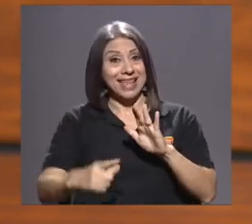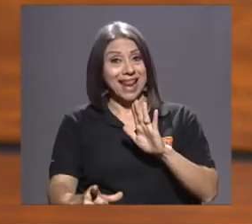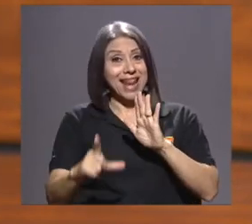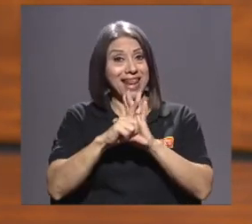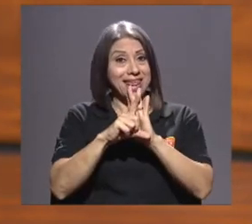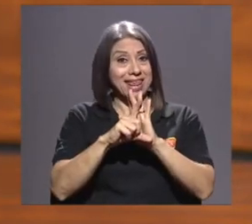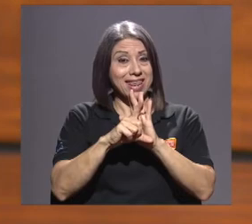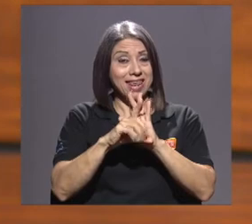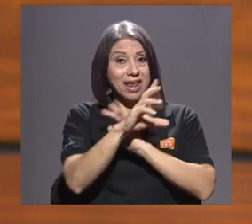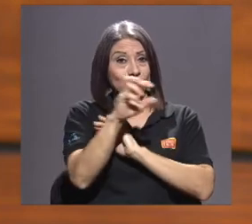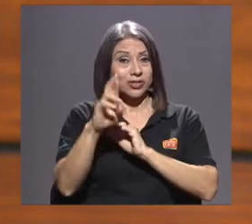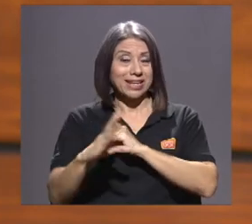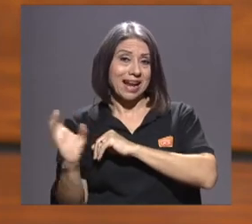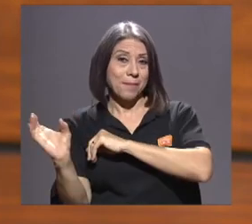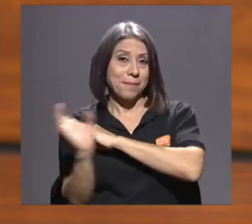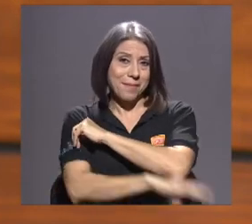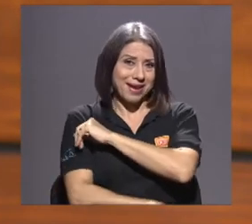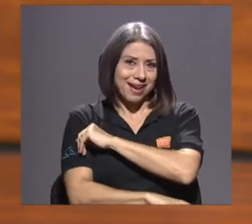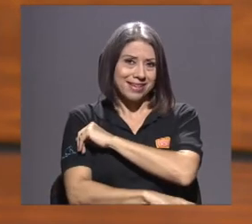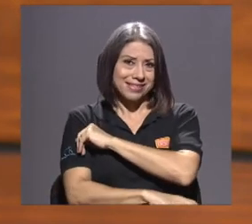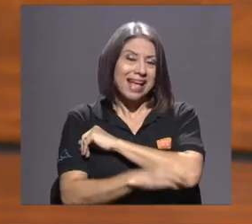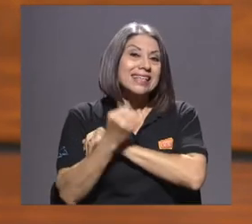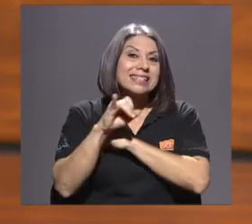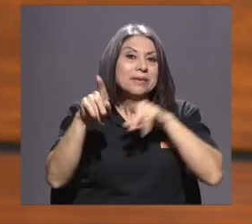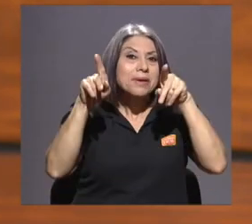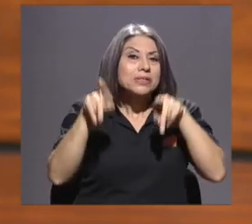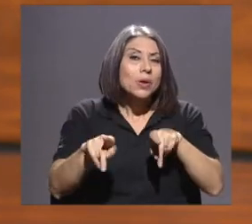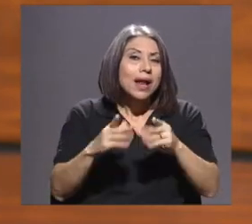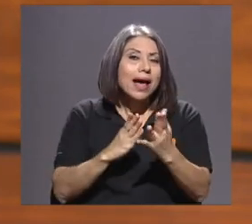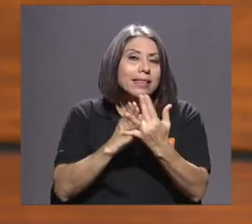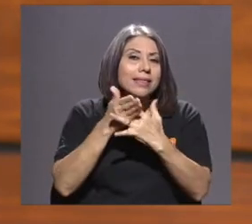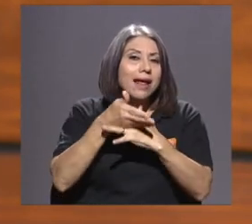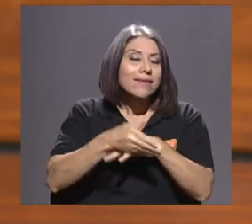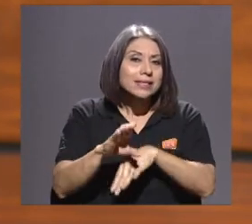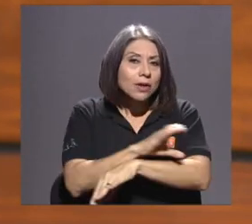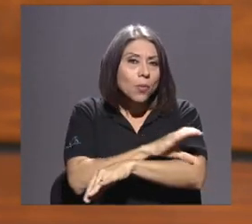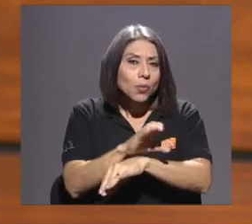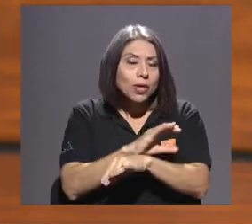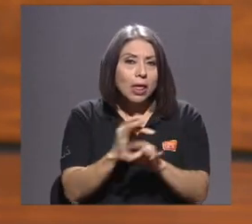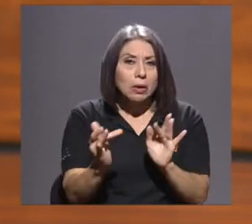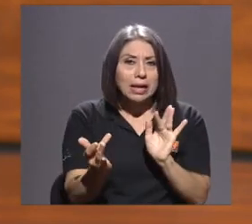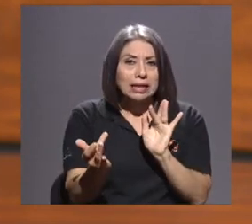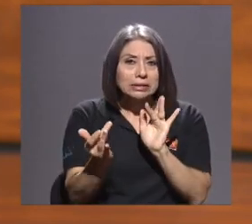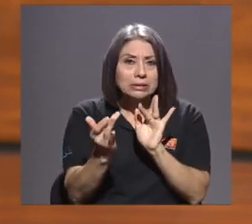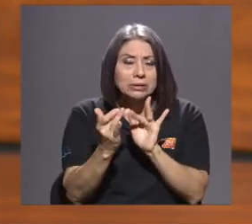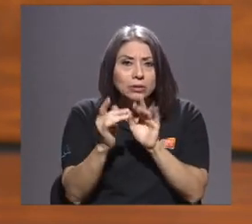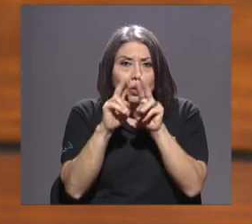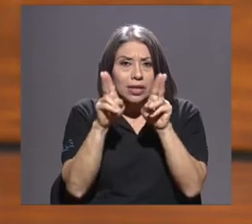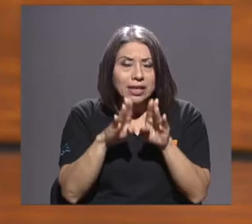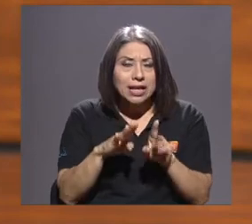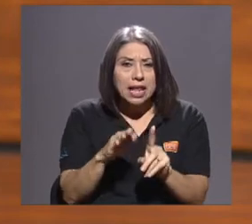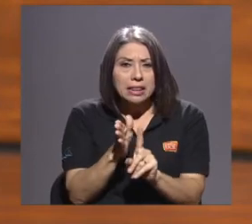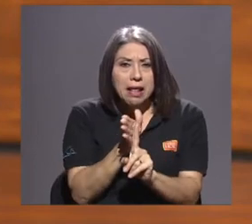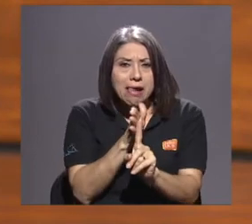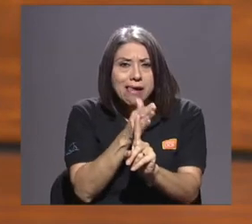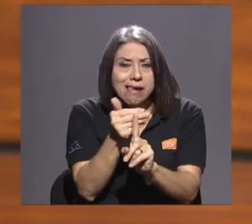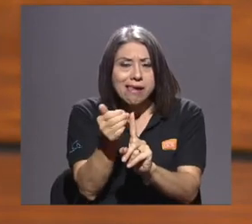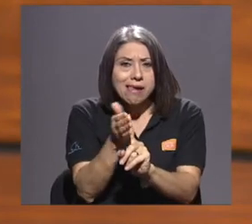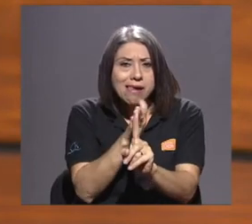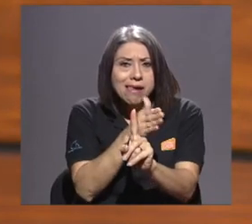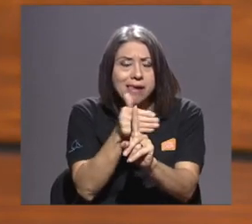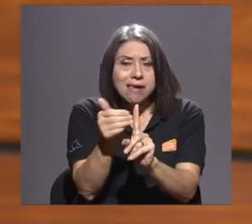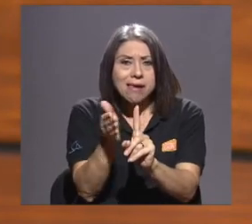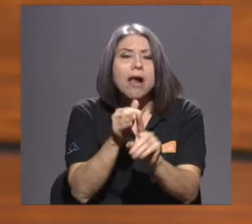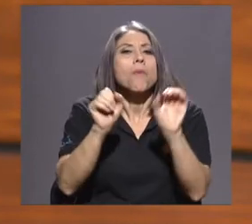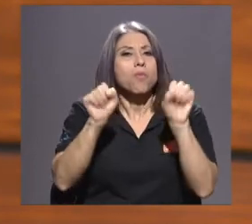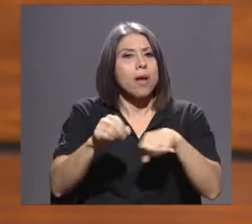si se puede justificar, que esa seducción, ese acicalamiento, incluso se hace por vía de Internet. No necesariamente tiene